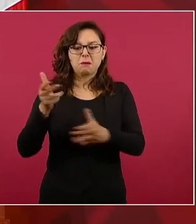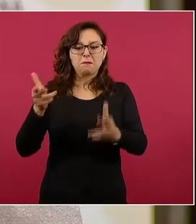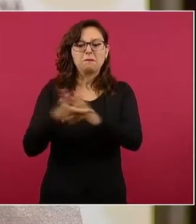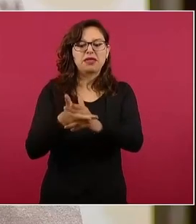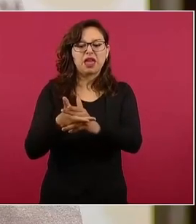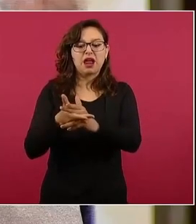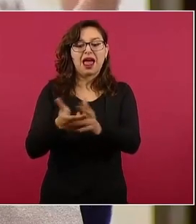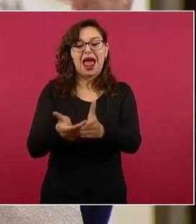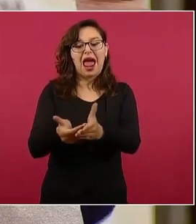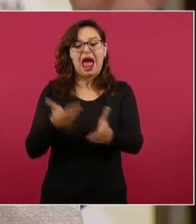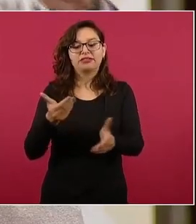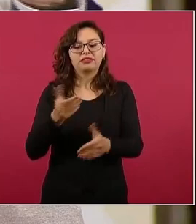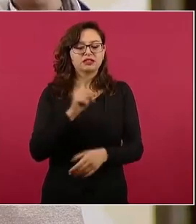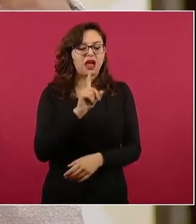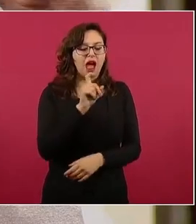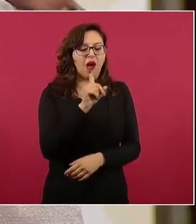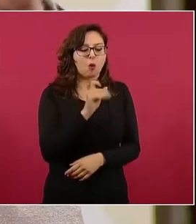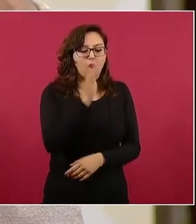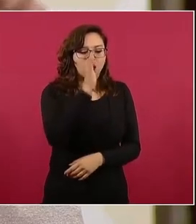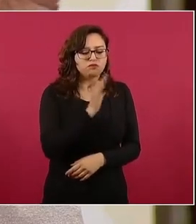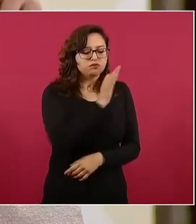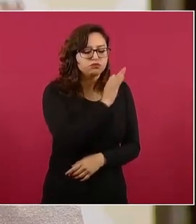que es una historia